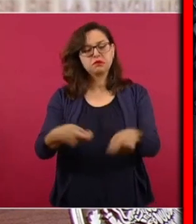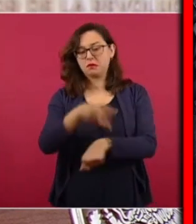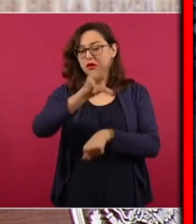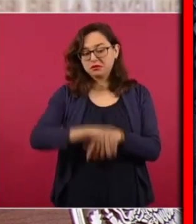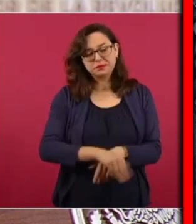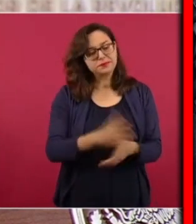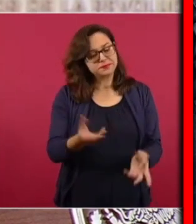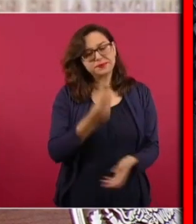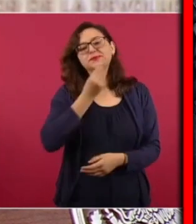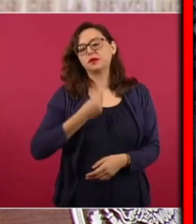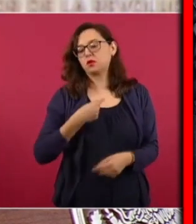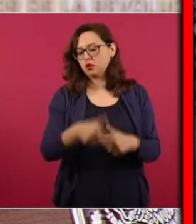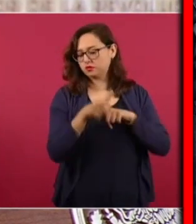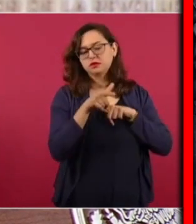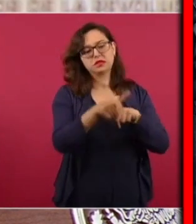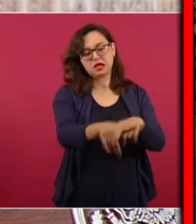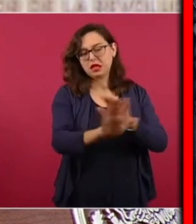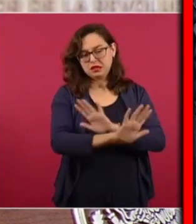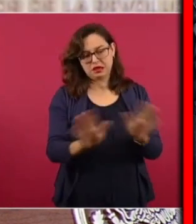es ya no entregar